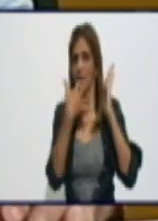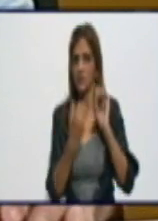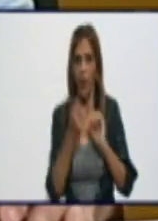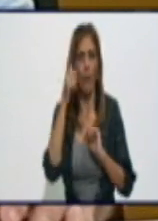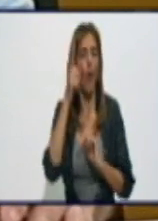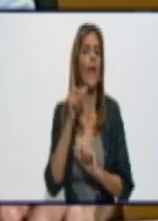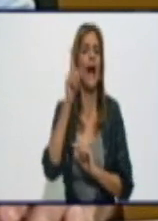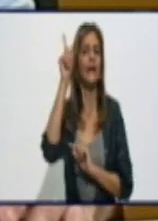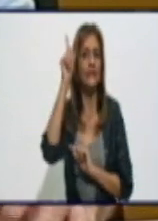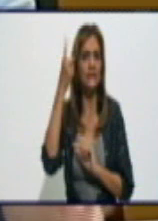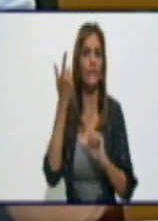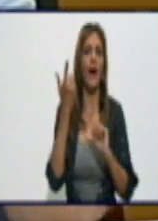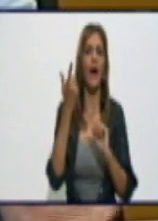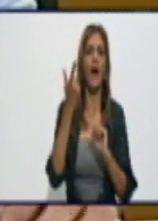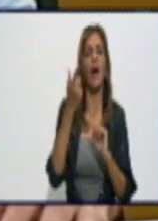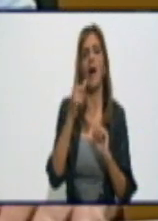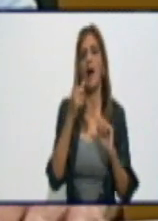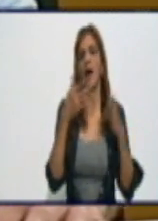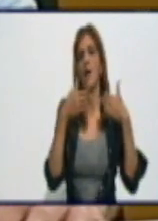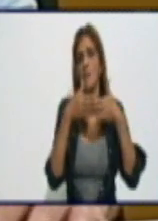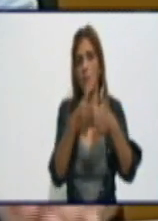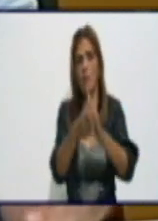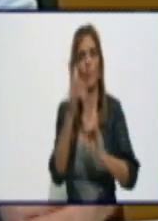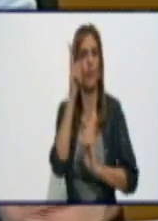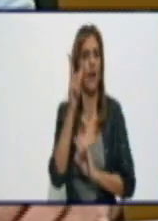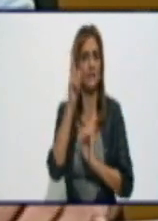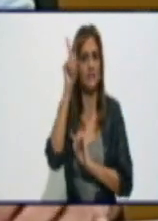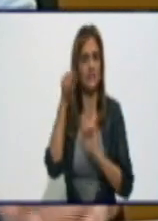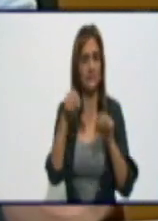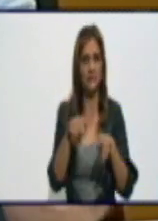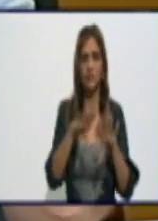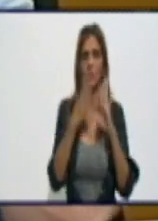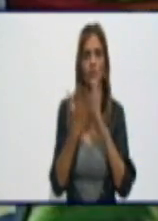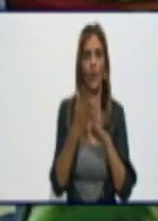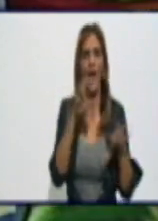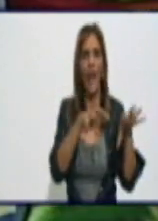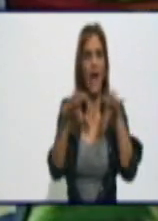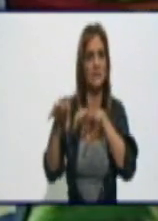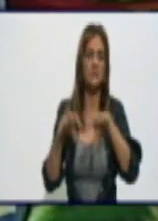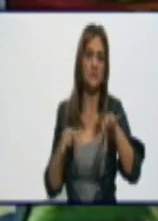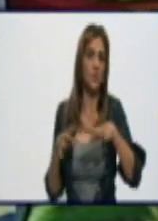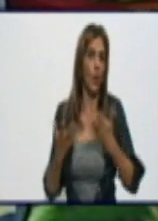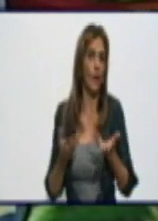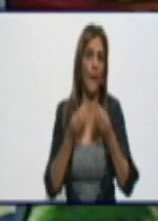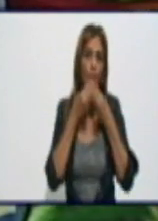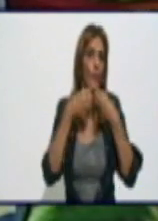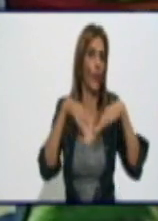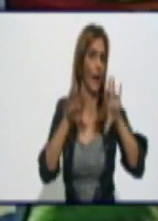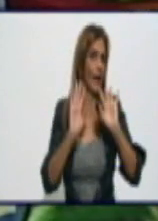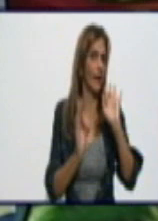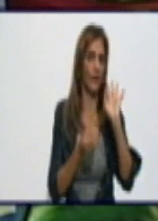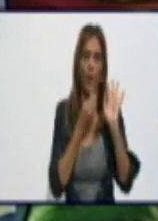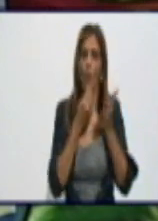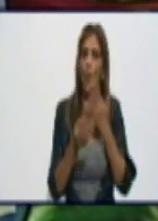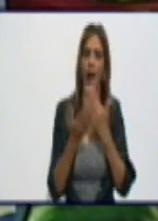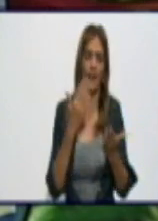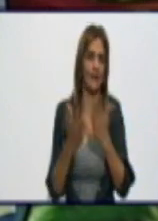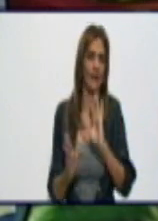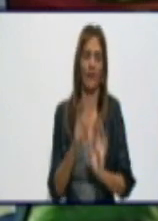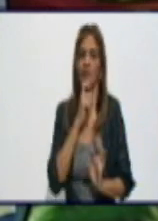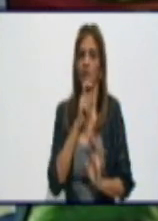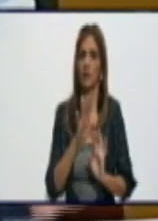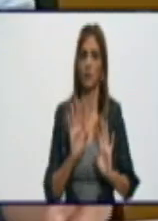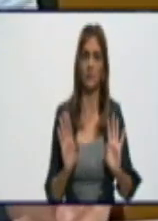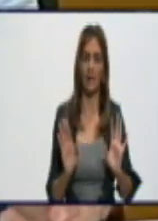menciona, como son la zona de Buey Arriba, la zona del Entronque, la zona de Lisca